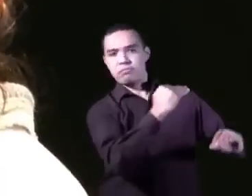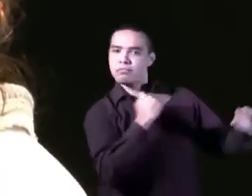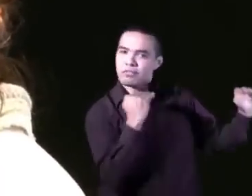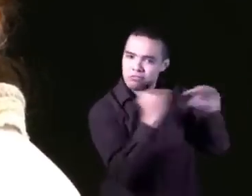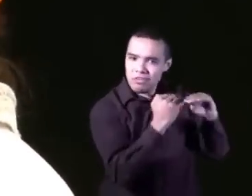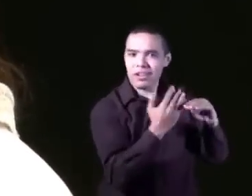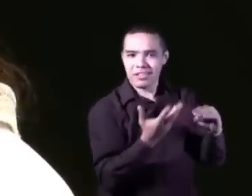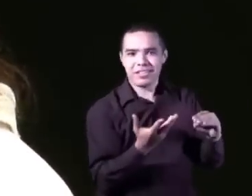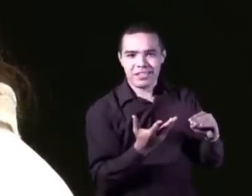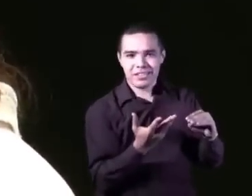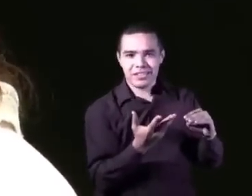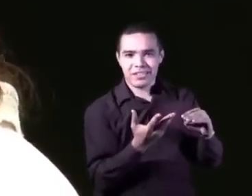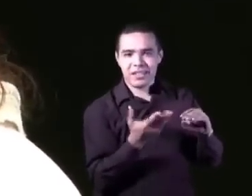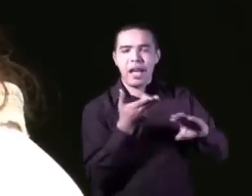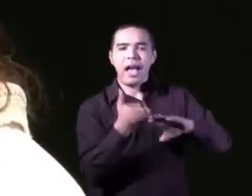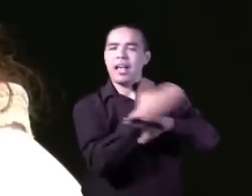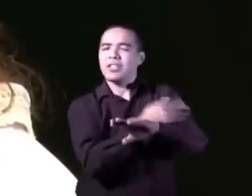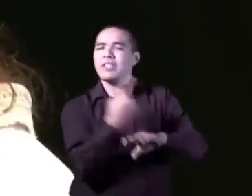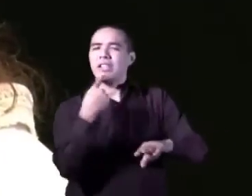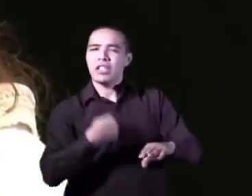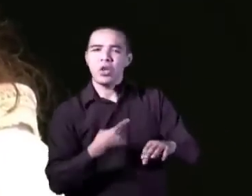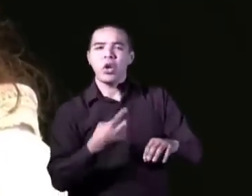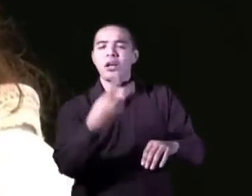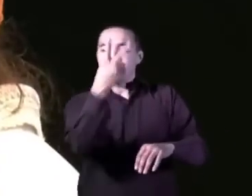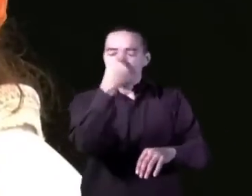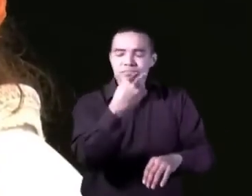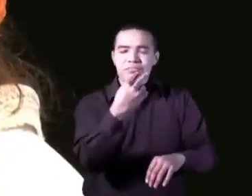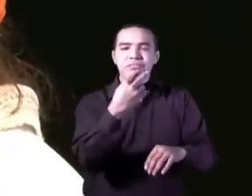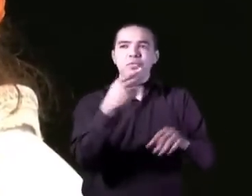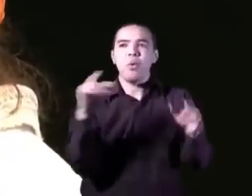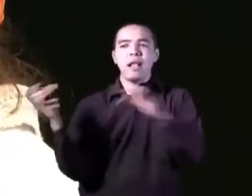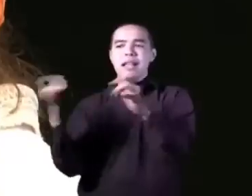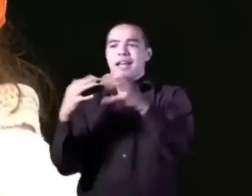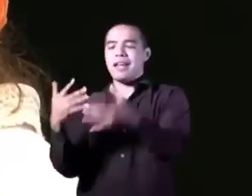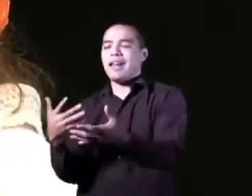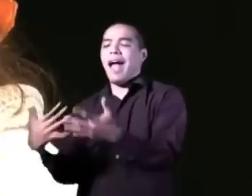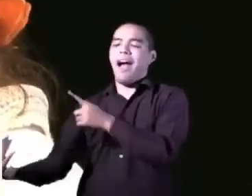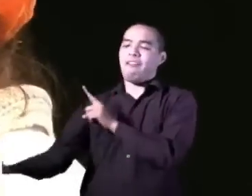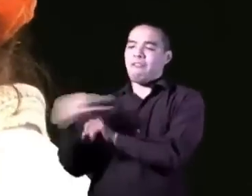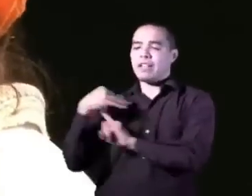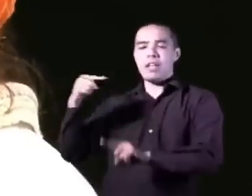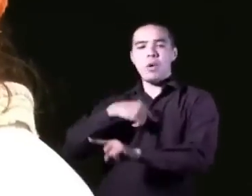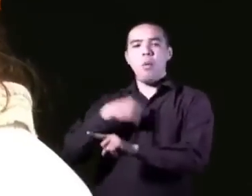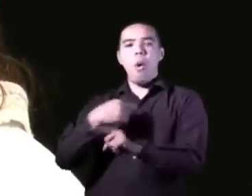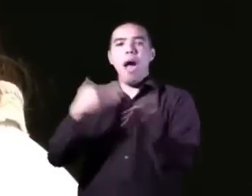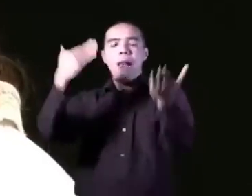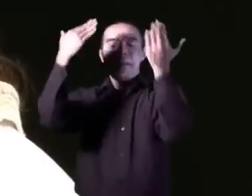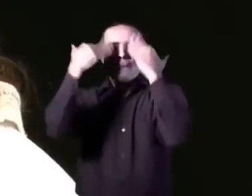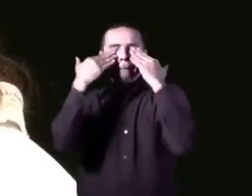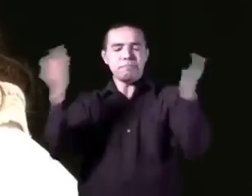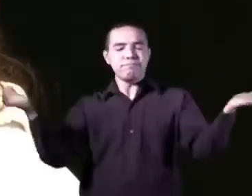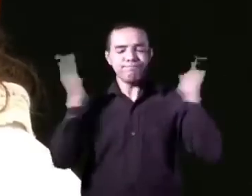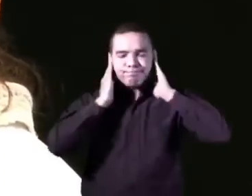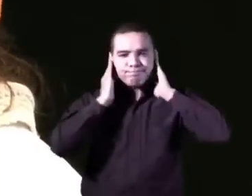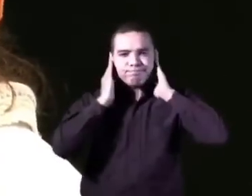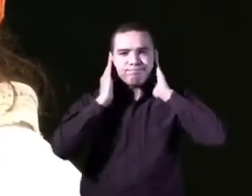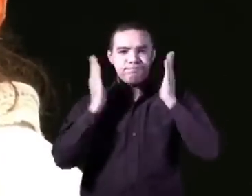Usted habló de la ceguera y de la sordera que produce la guerra. Pero ya no estamos en la guerra.